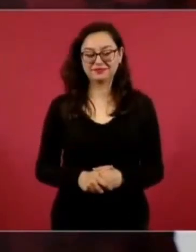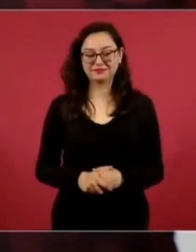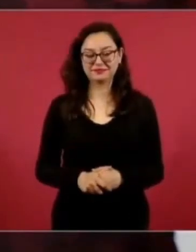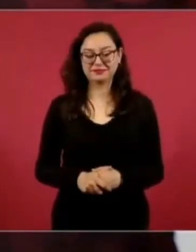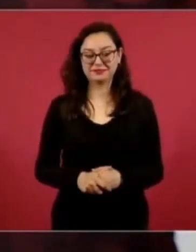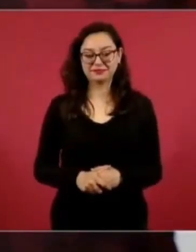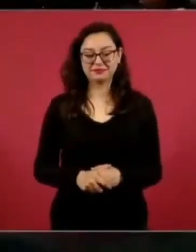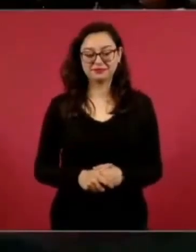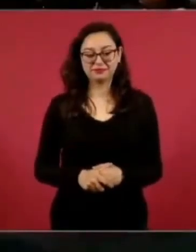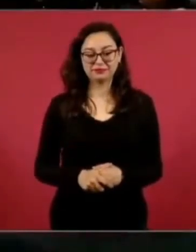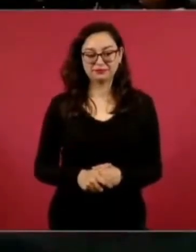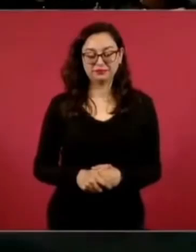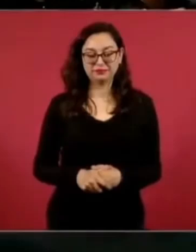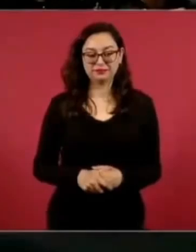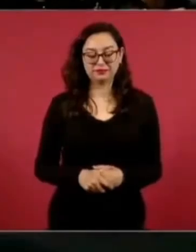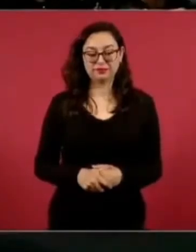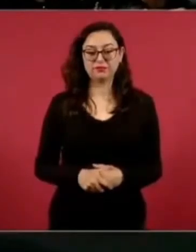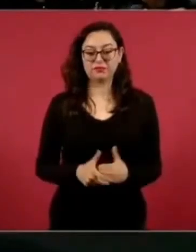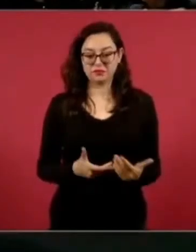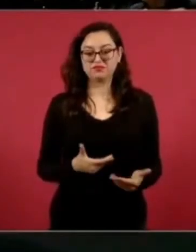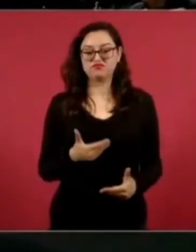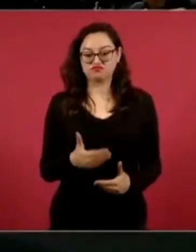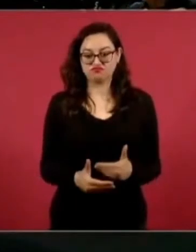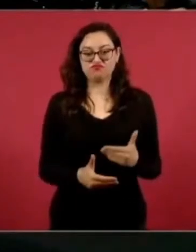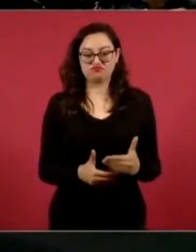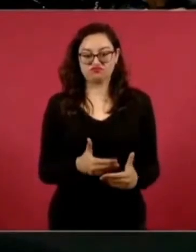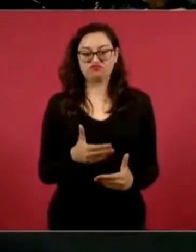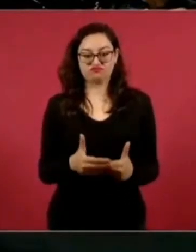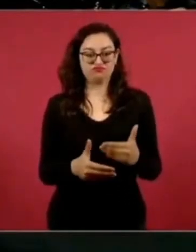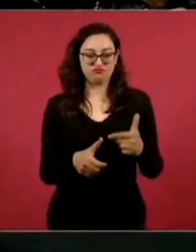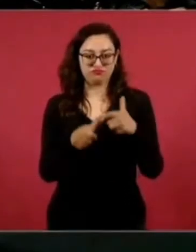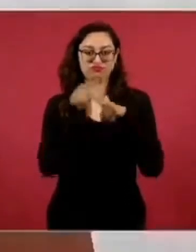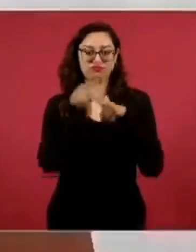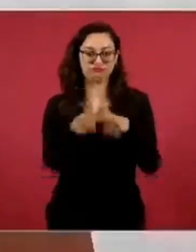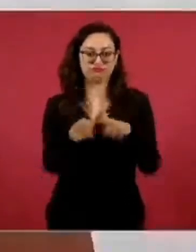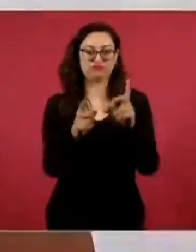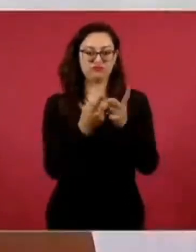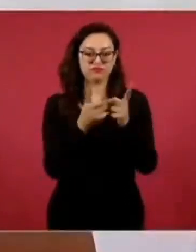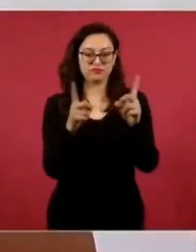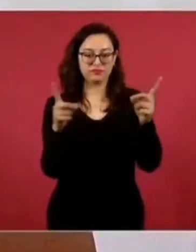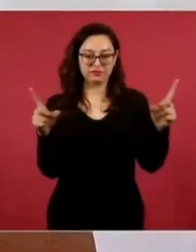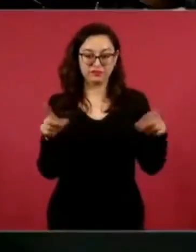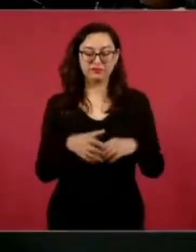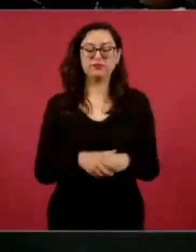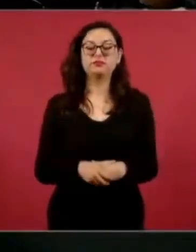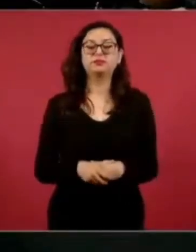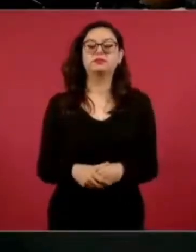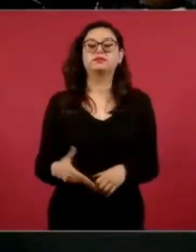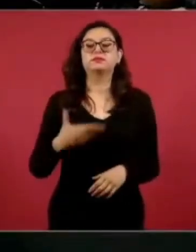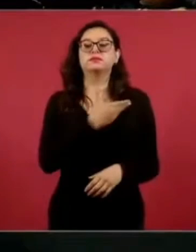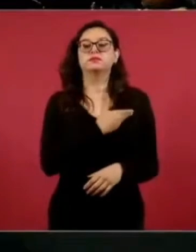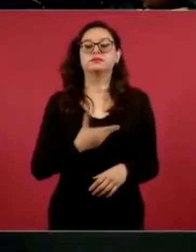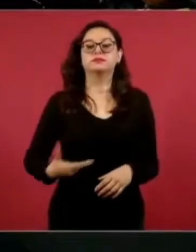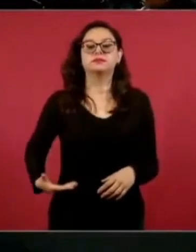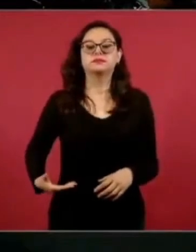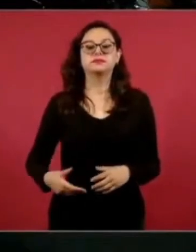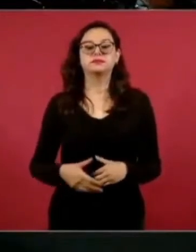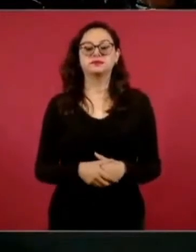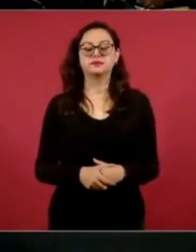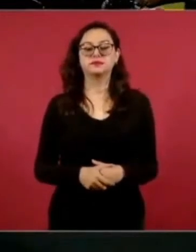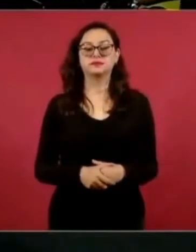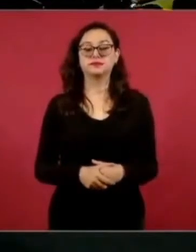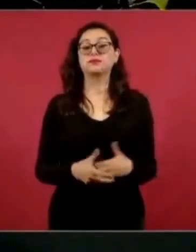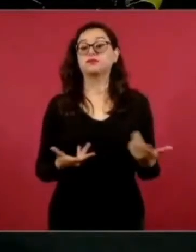Entonces, todo esto pues va a significar desarrollo. Presidente, ¿le ha comentado con cuál línea